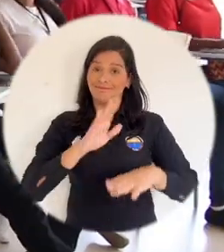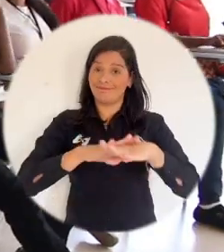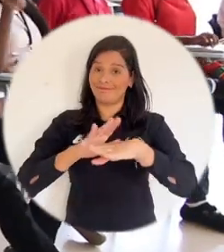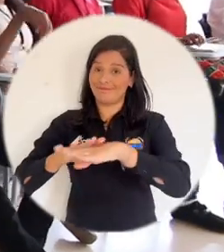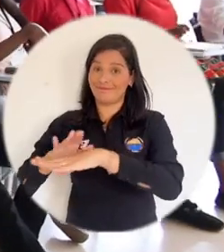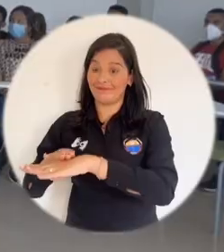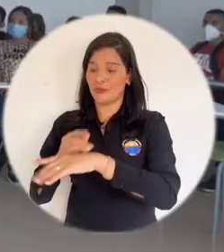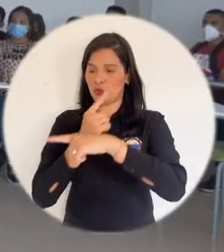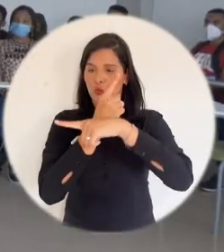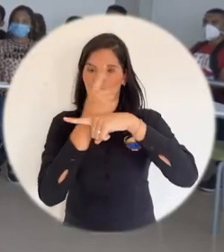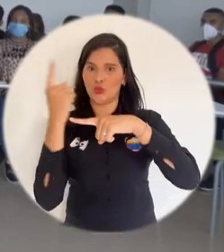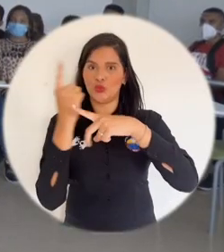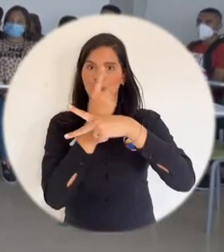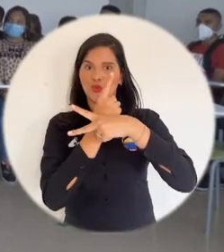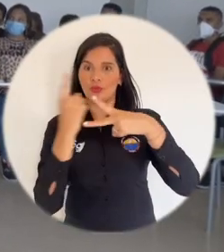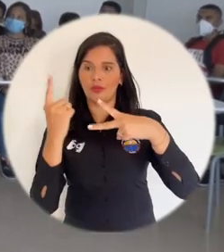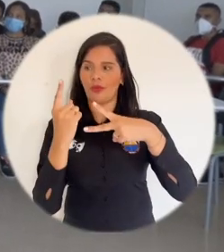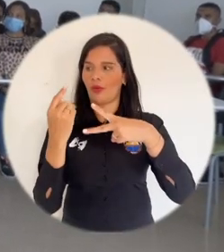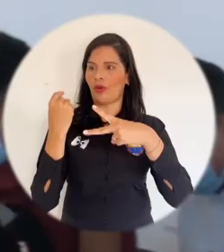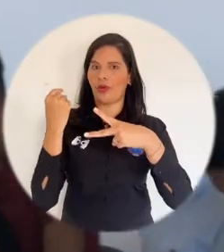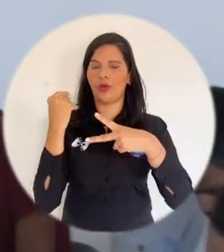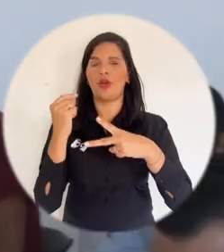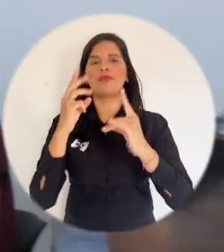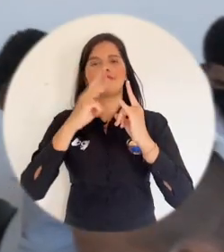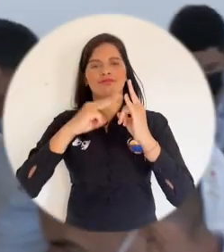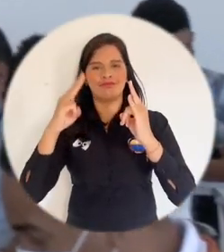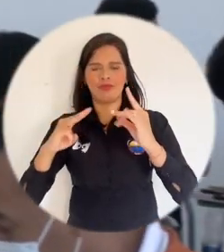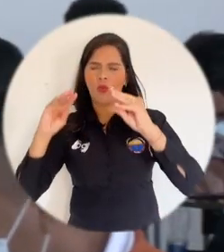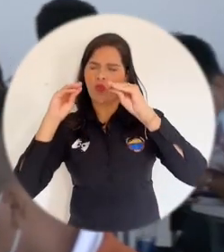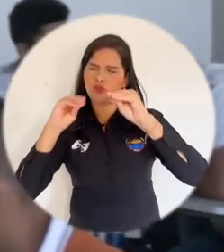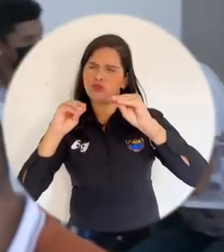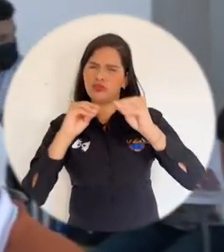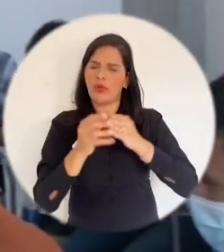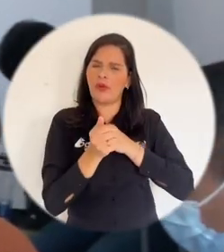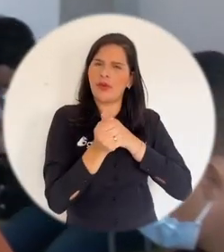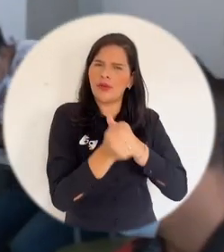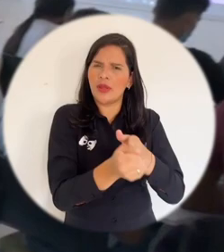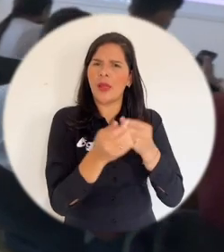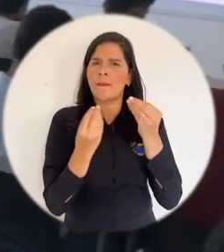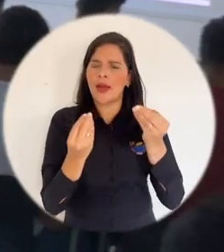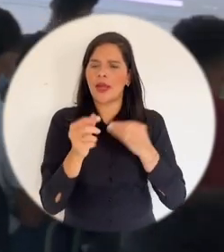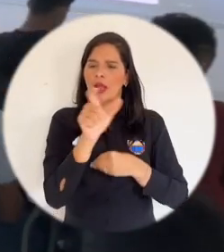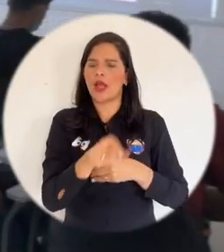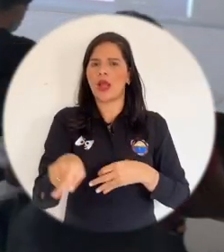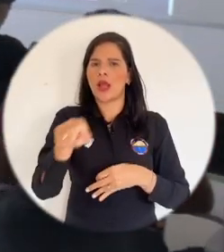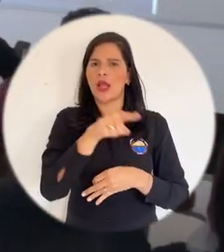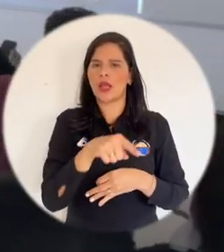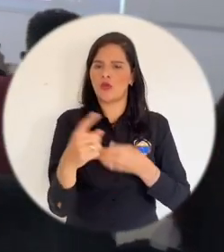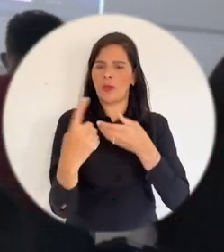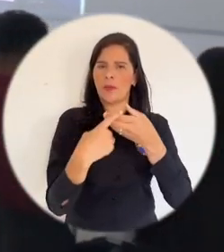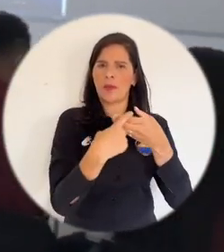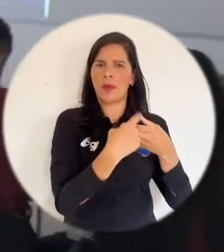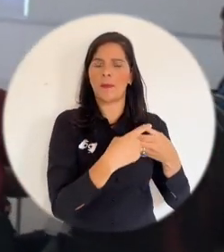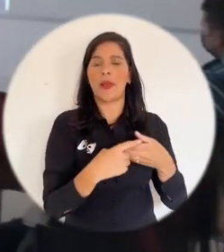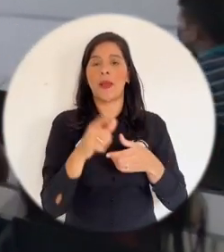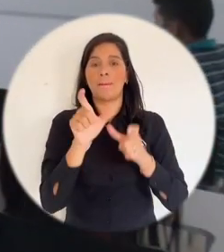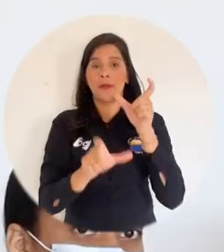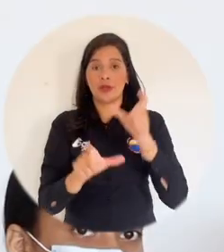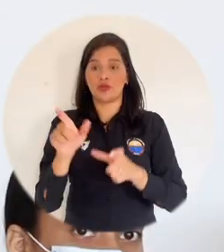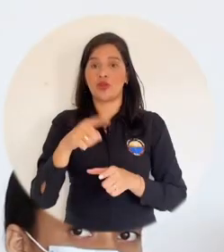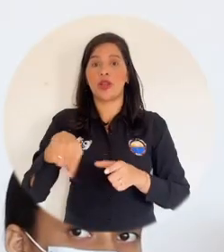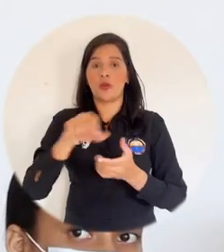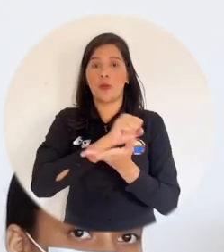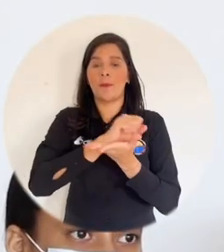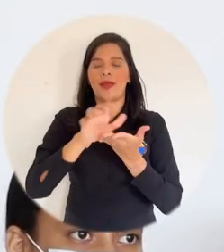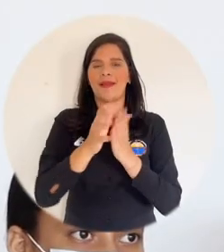De manera satisfactoria, durante dos semanas se realizó en la Universidad del Magdalena el proceso de orientación profesional y vocacional, selección y admisión para el